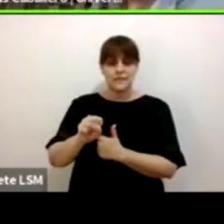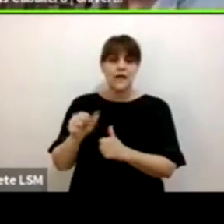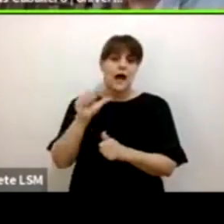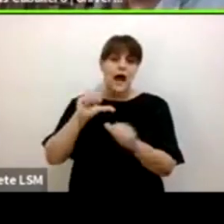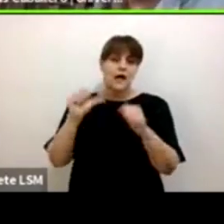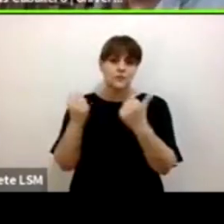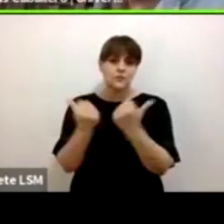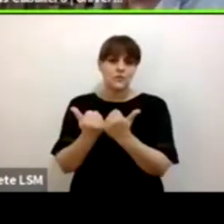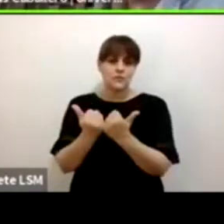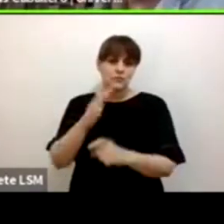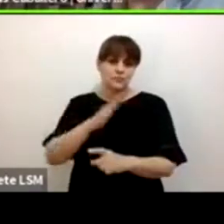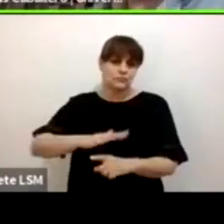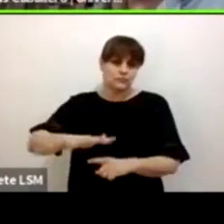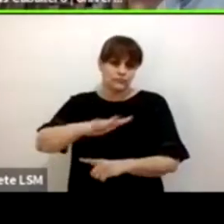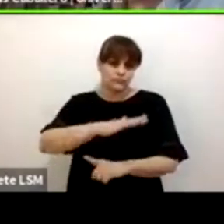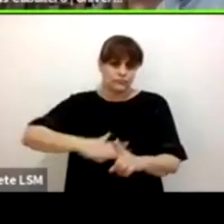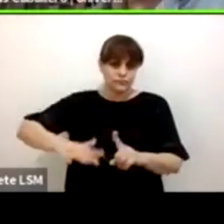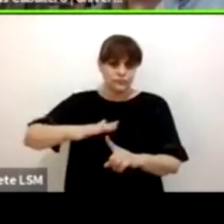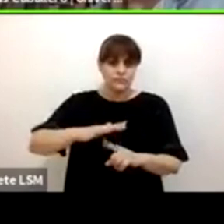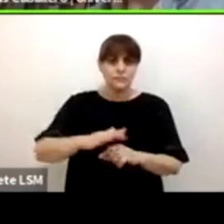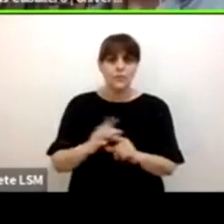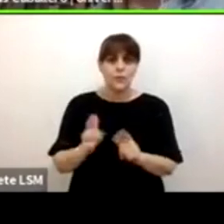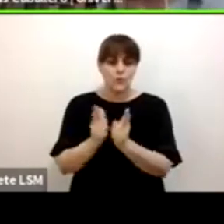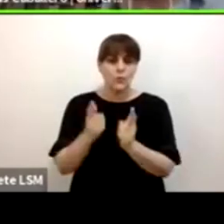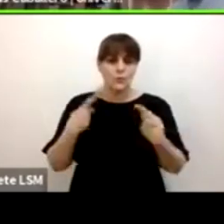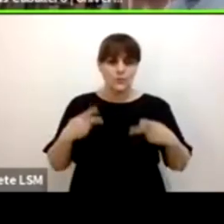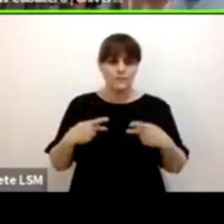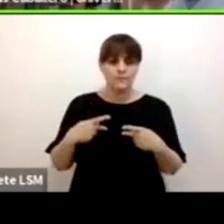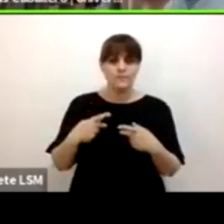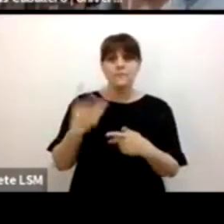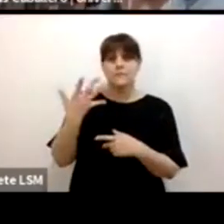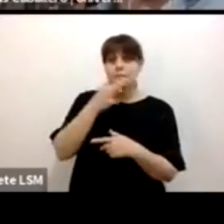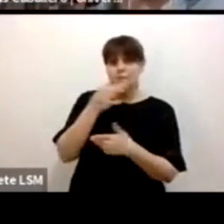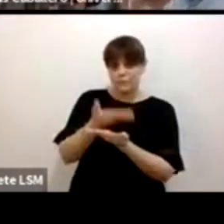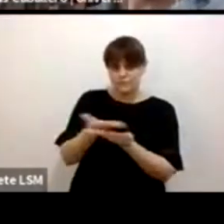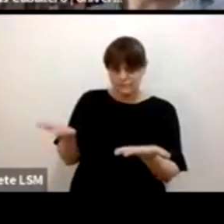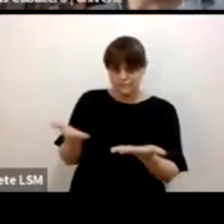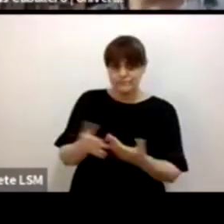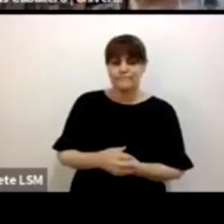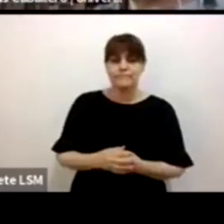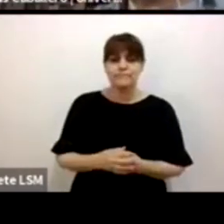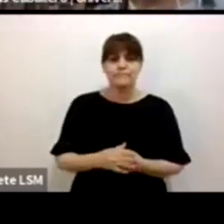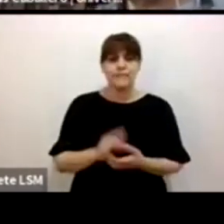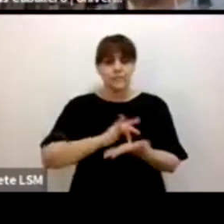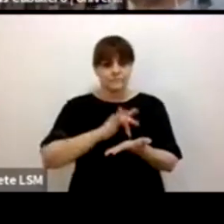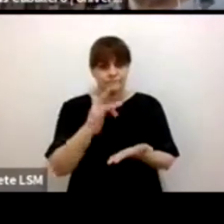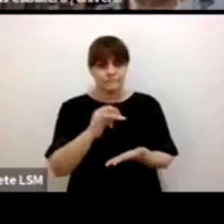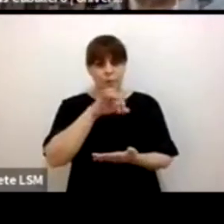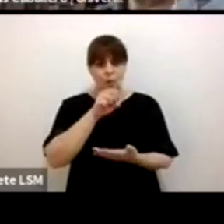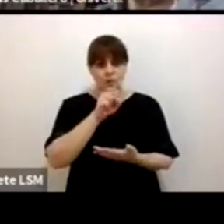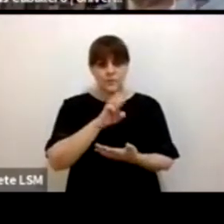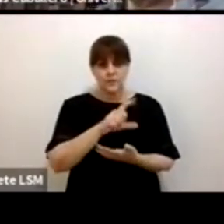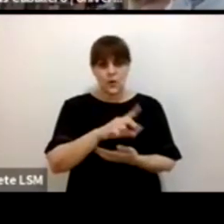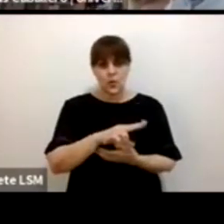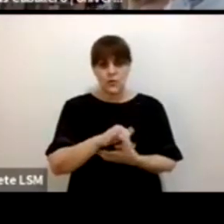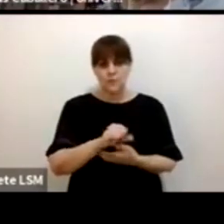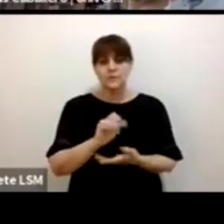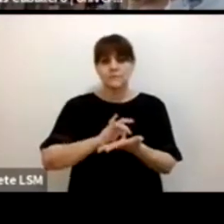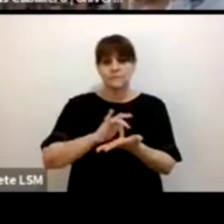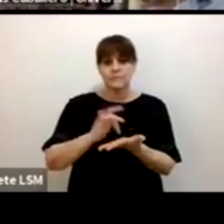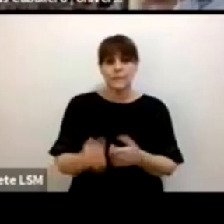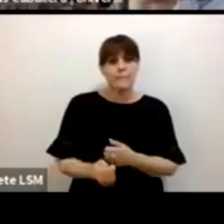Diez minutos, Mónica, para escucharte. Muchísimas gracias, José Luis. Primero que nada,